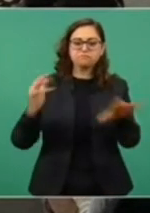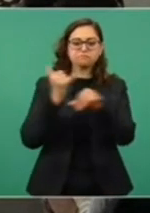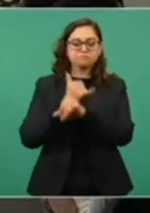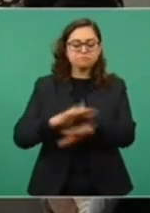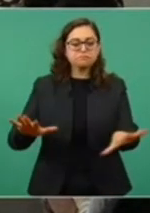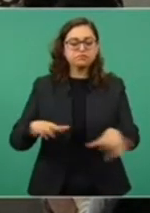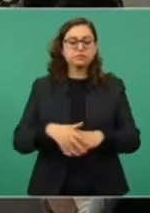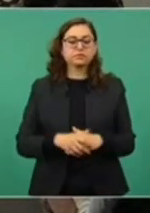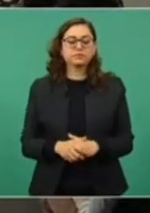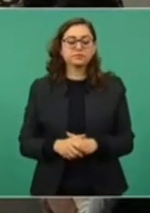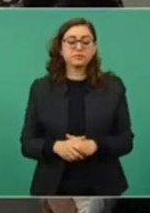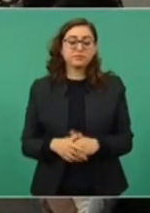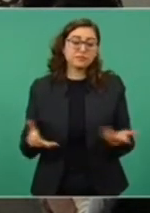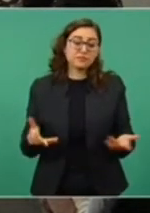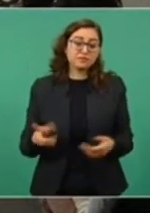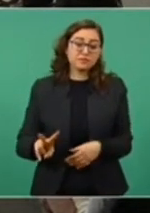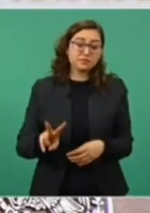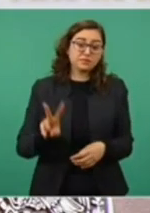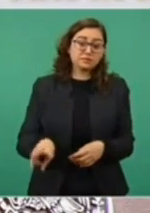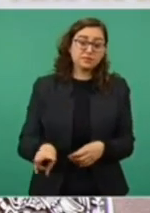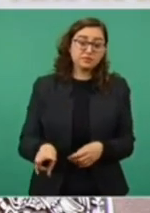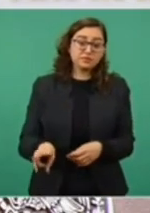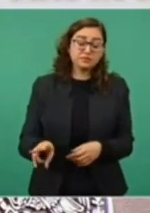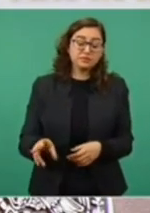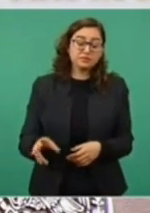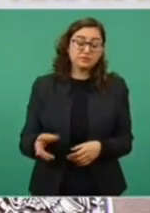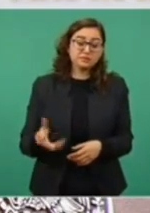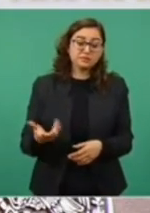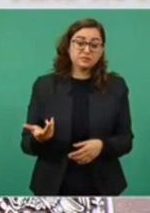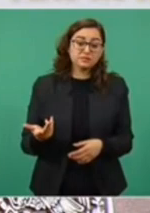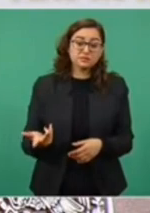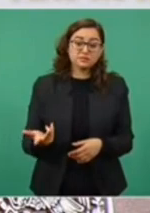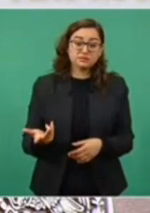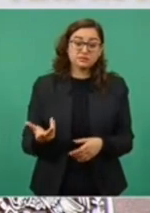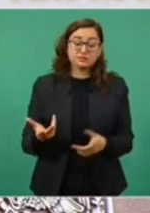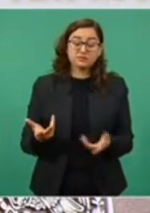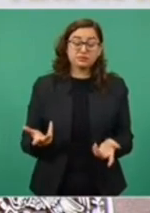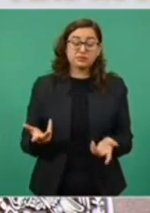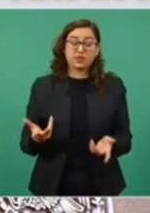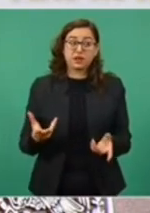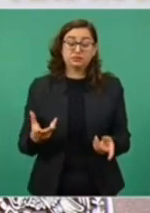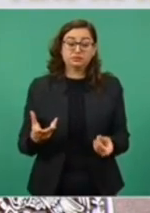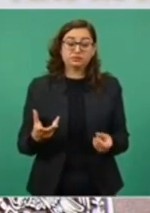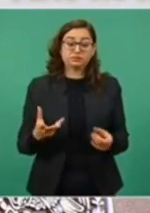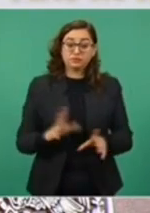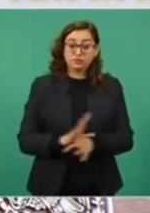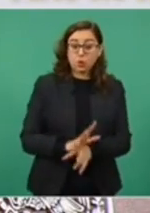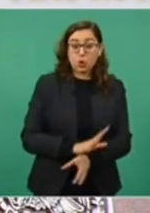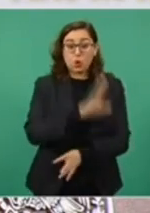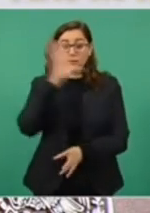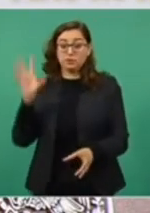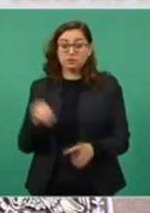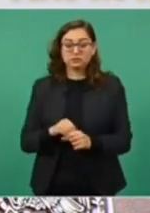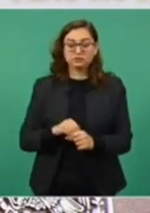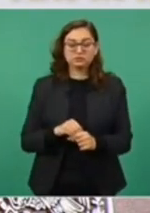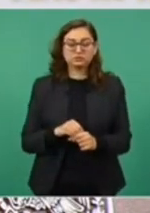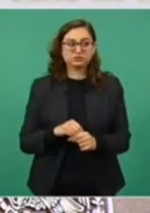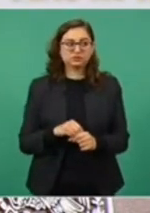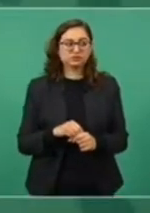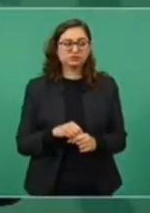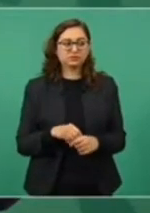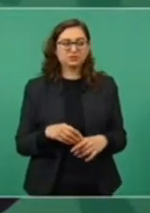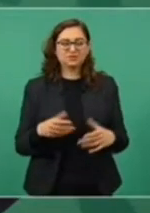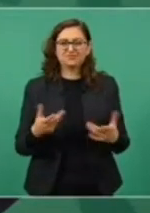Claro, no podemos todo, porque son